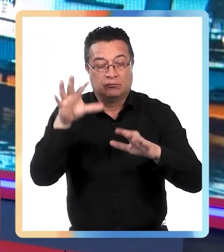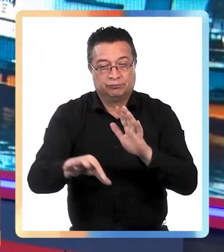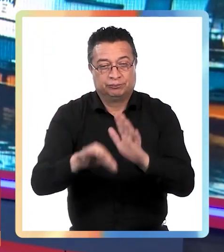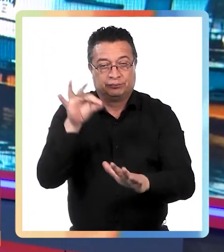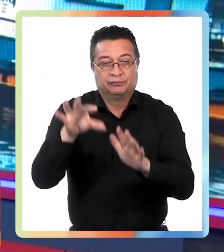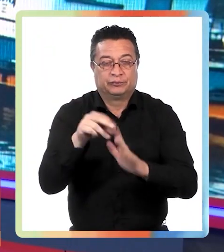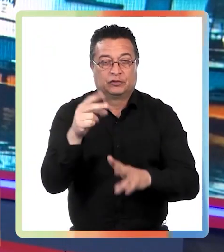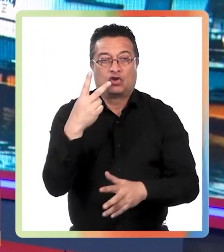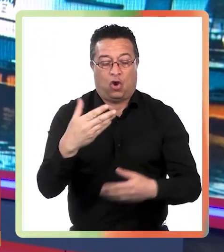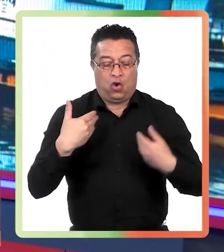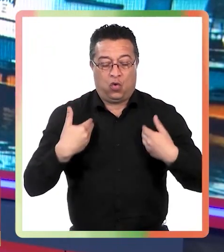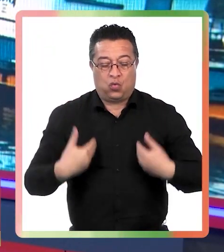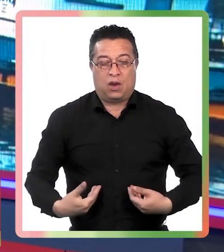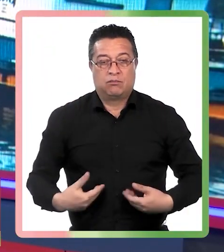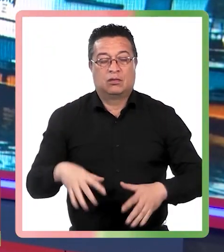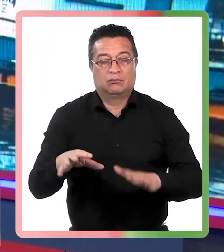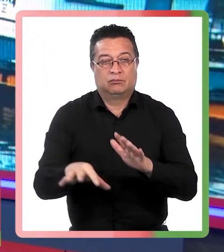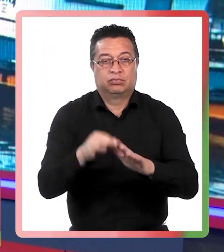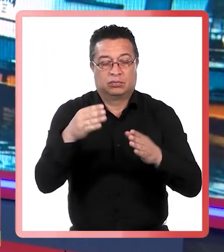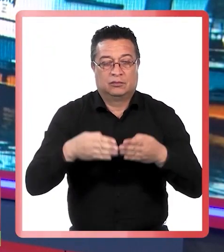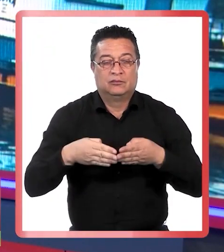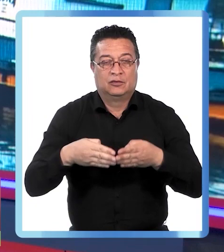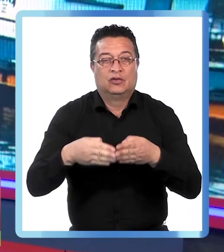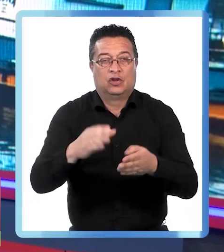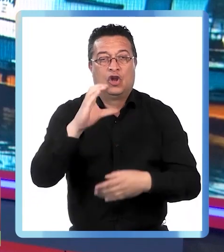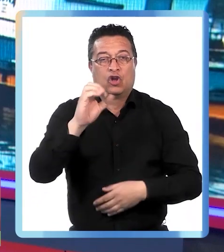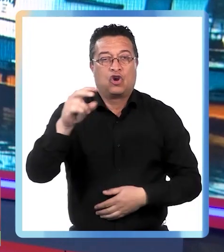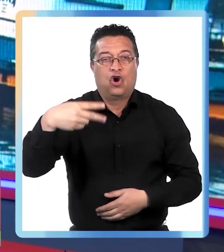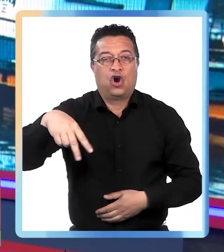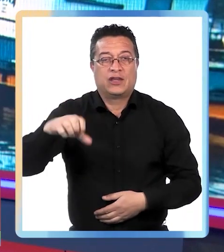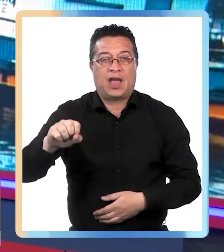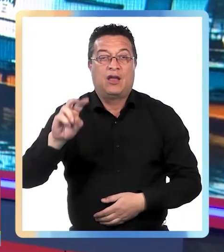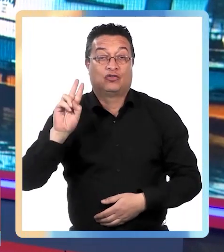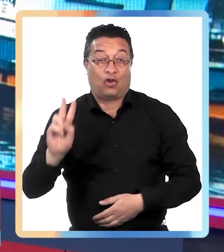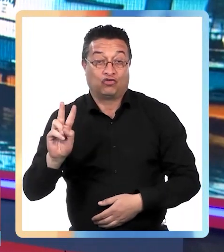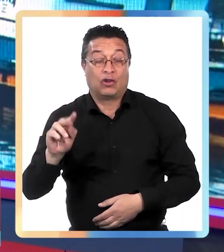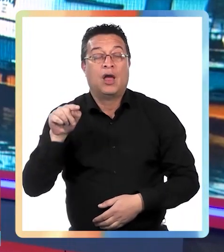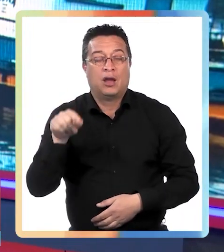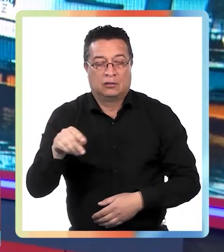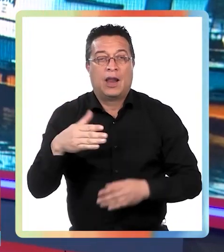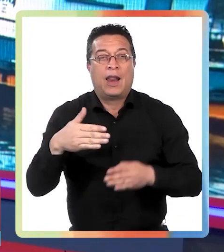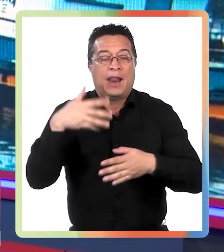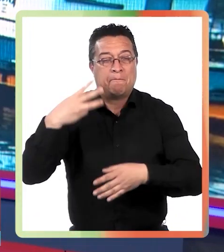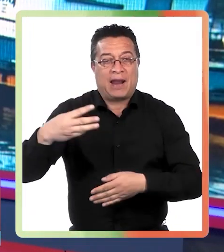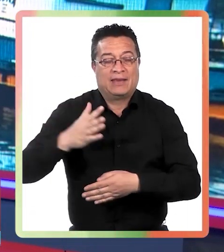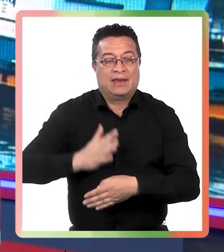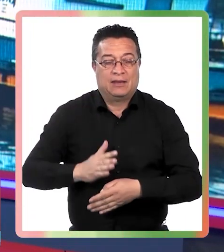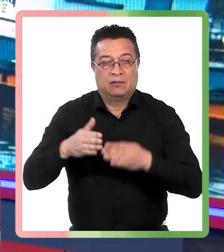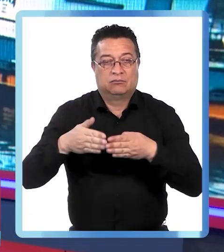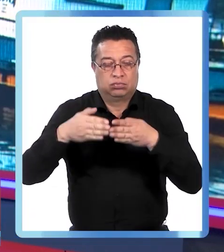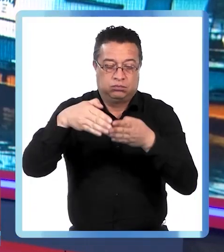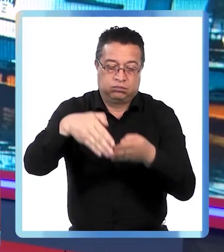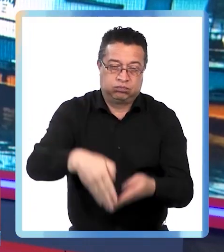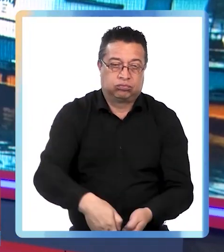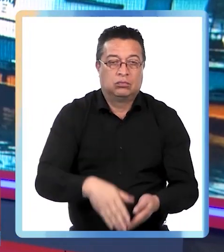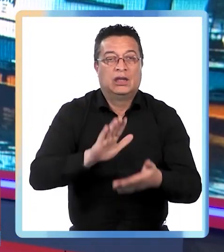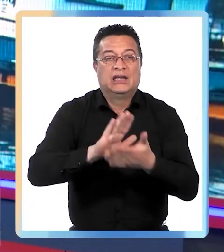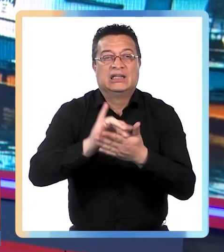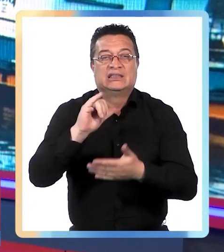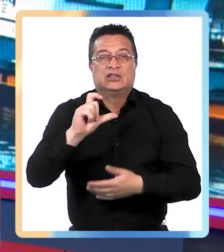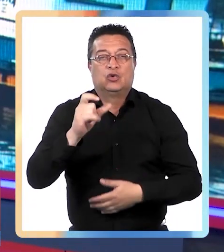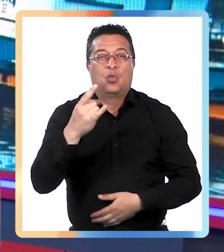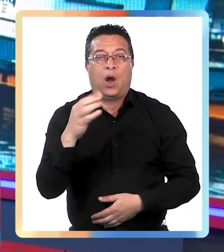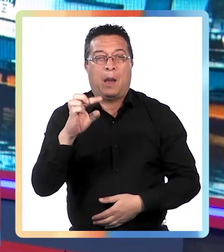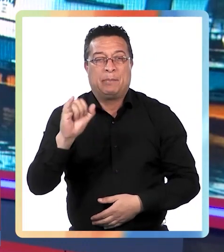hallazgo de dos de los cuerpos de los ocupantes de la embarcación Coña 2 que naufragó durante la tarde de este martes en el canal Chihuapi.